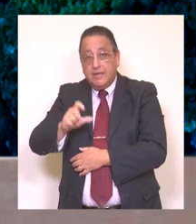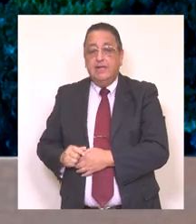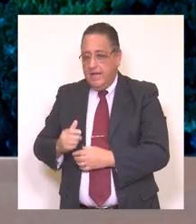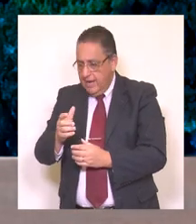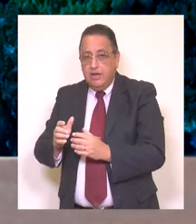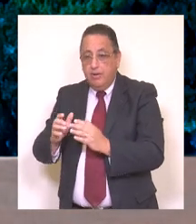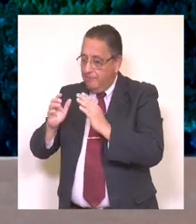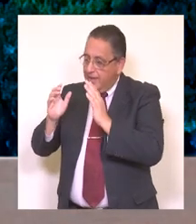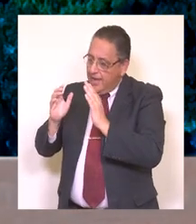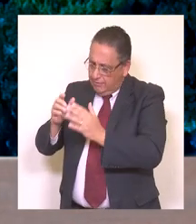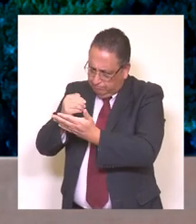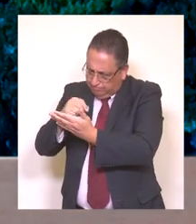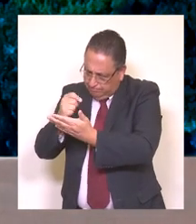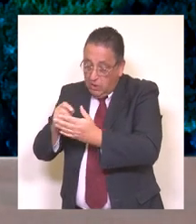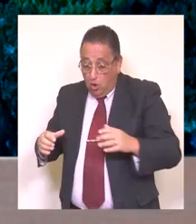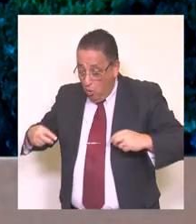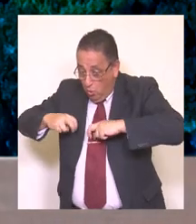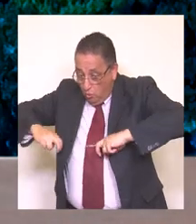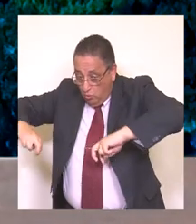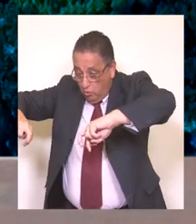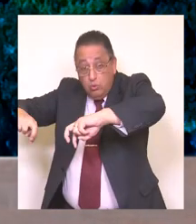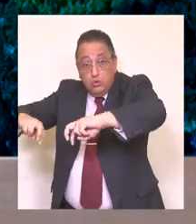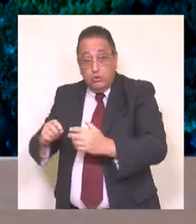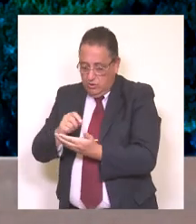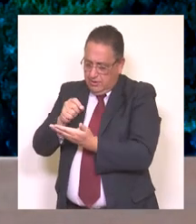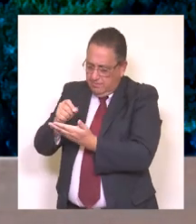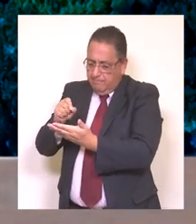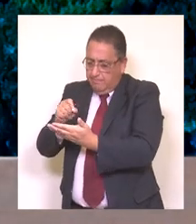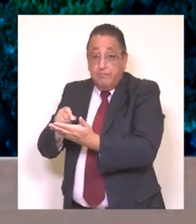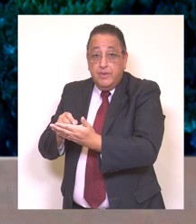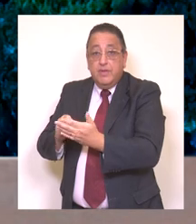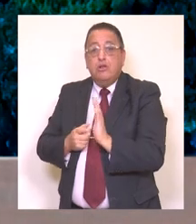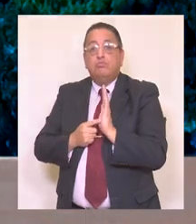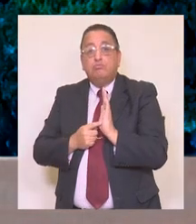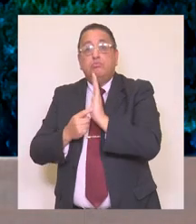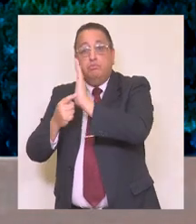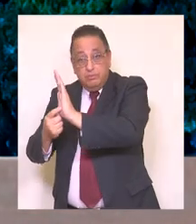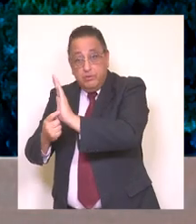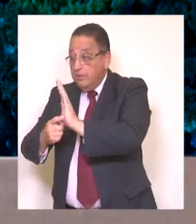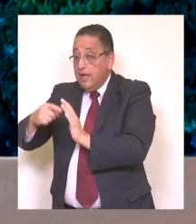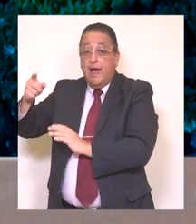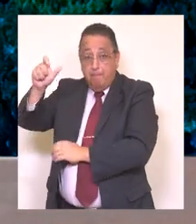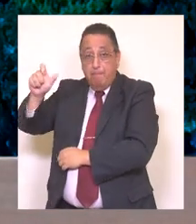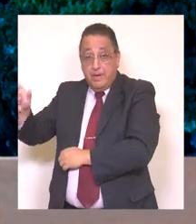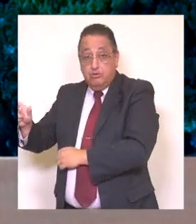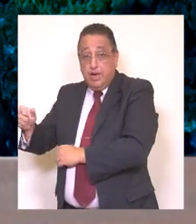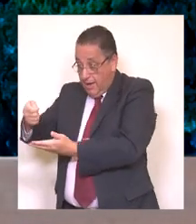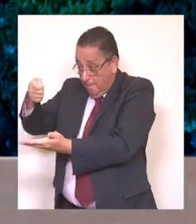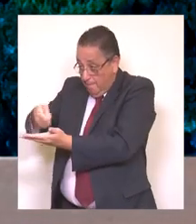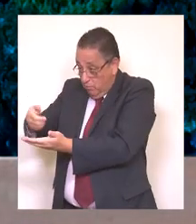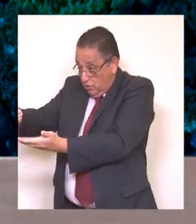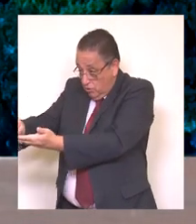oficina, principalmente, nos abocamos a formular proyectos y presentar a las distintas iniciativas de inversión,